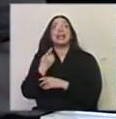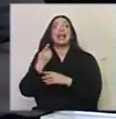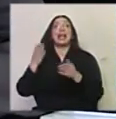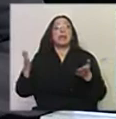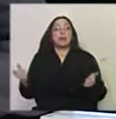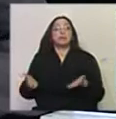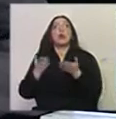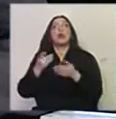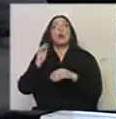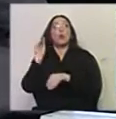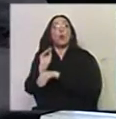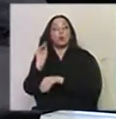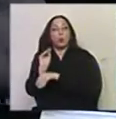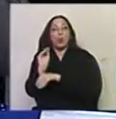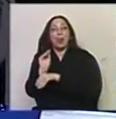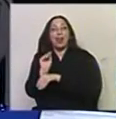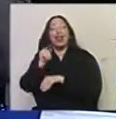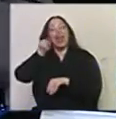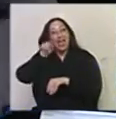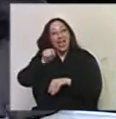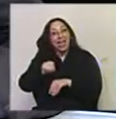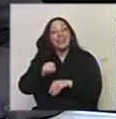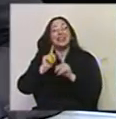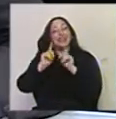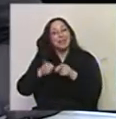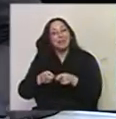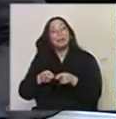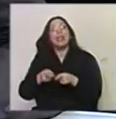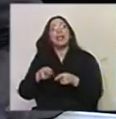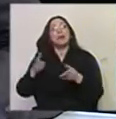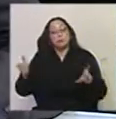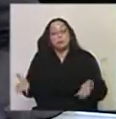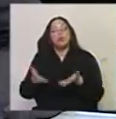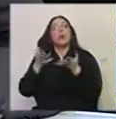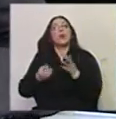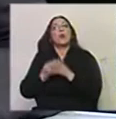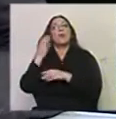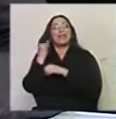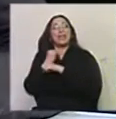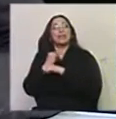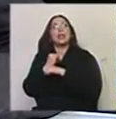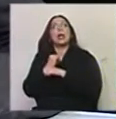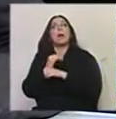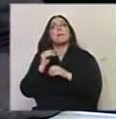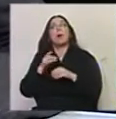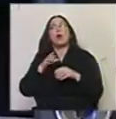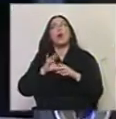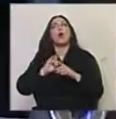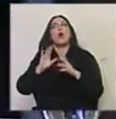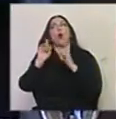en la cuestión cultural, también, con énfasis, aparece una nueva institucionalidad, pero de carácter muy desordenado.